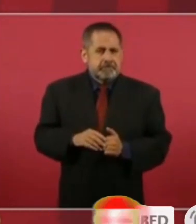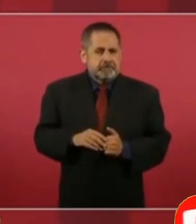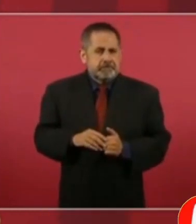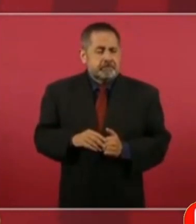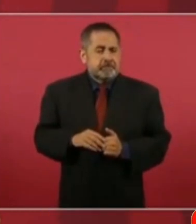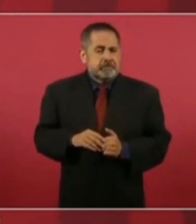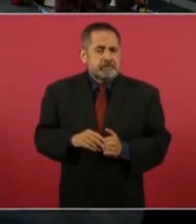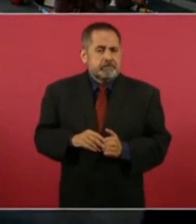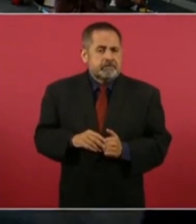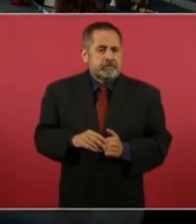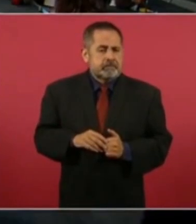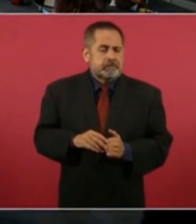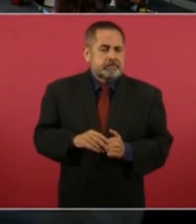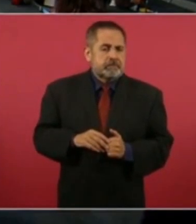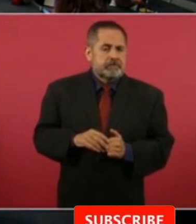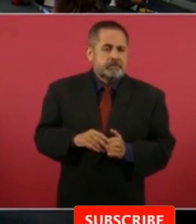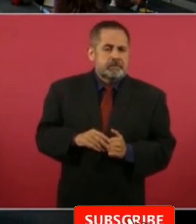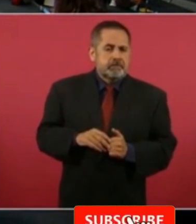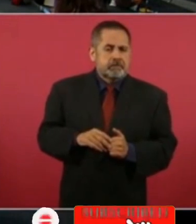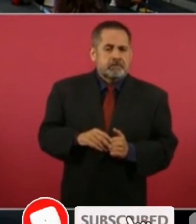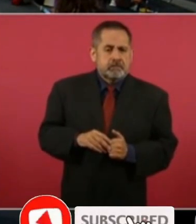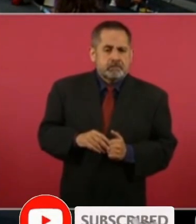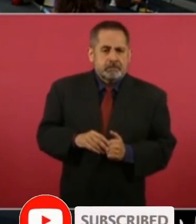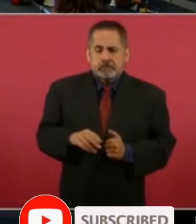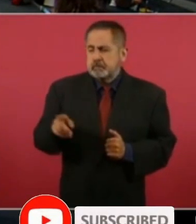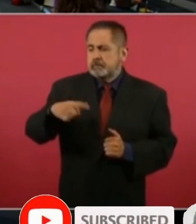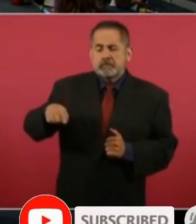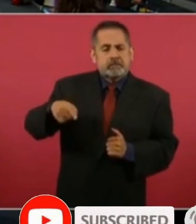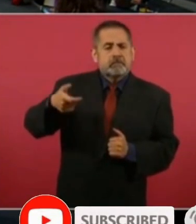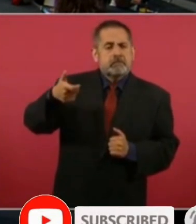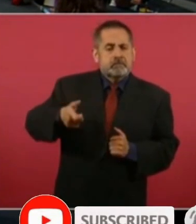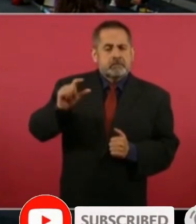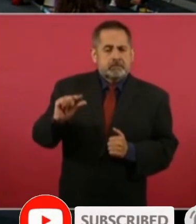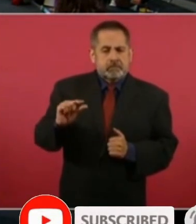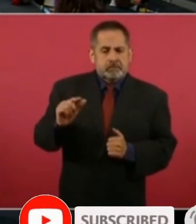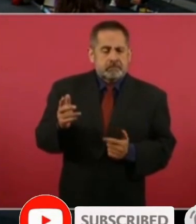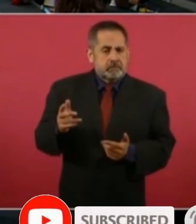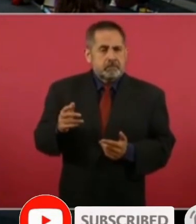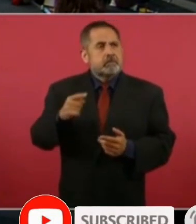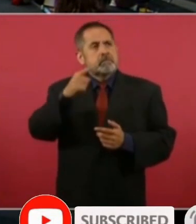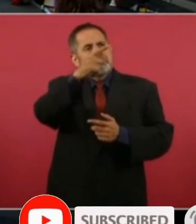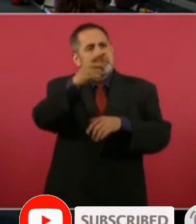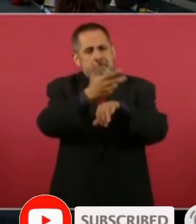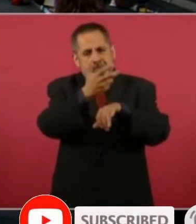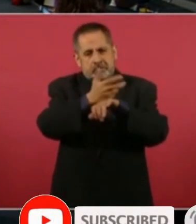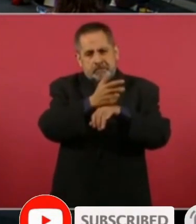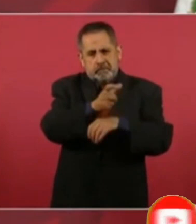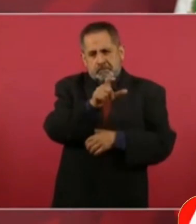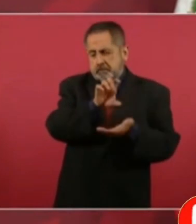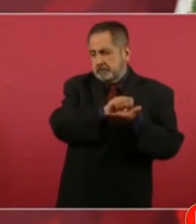paguen menos por el envío de sus remesas.